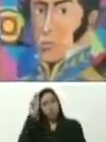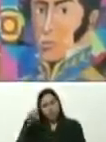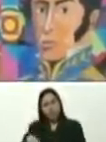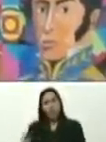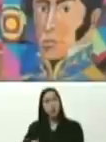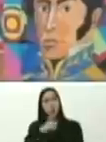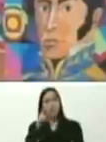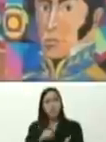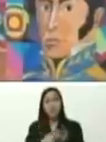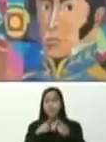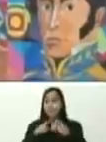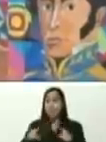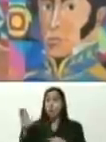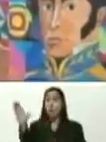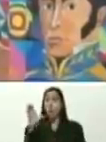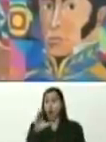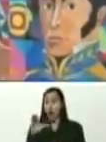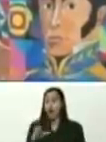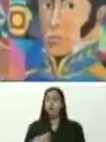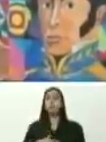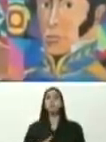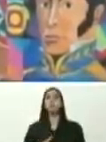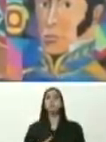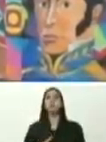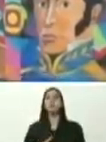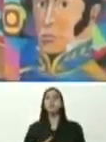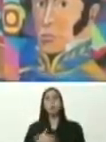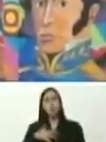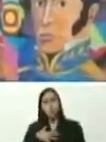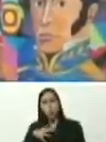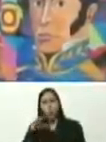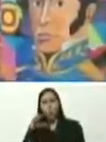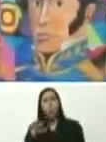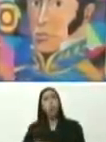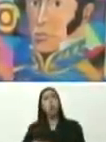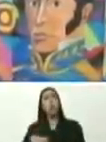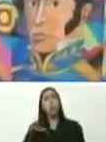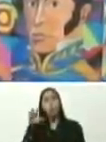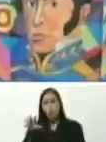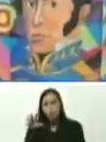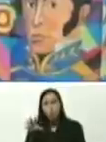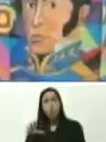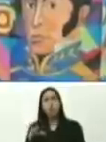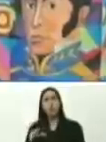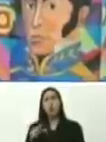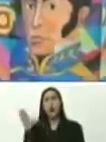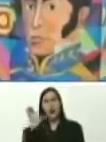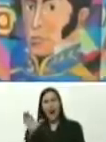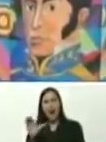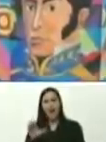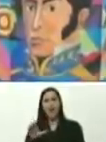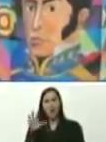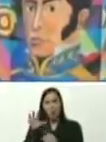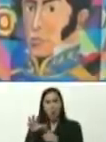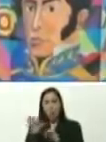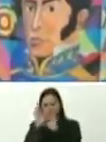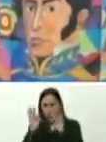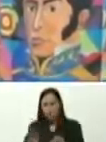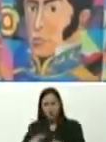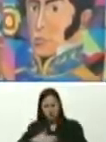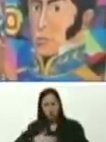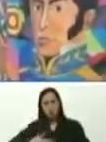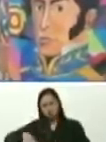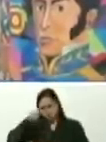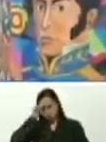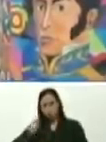pero en Caracas, aprendí el humor, yo tengo humor, muy caraqueño, lo reconozco,